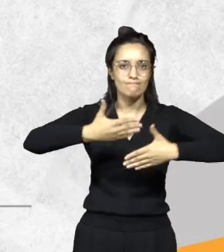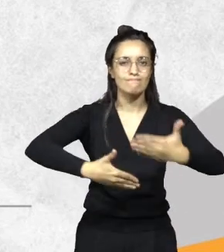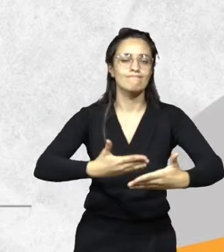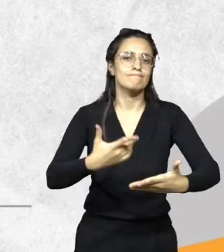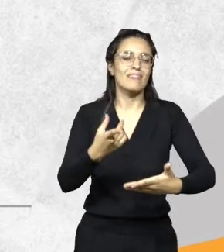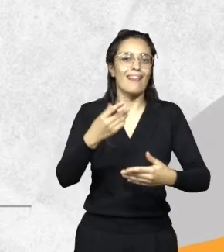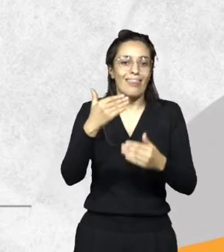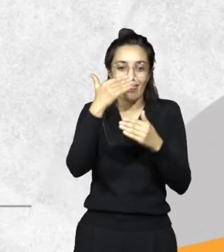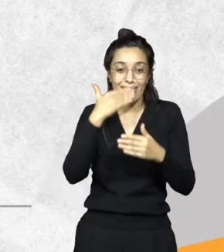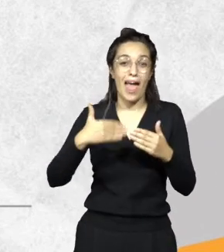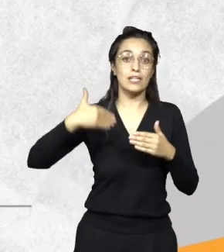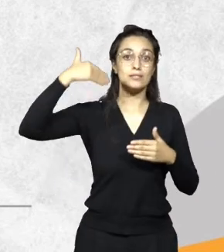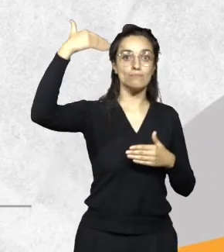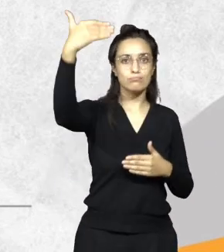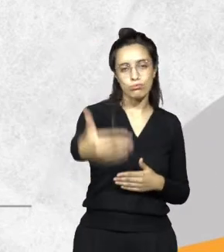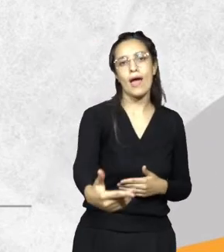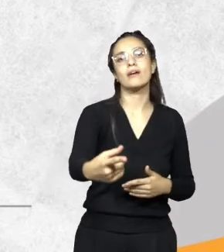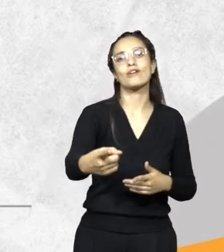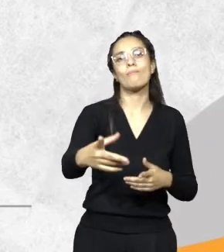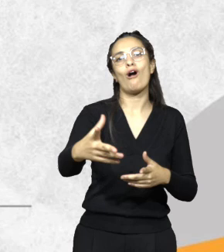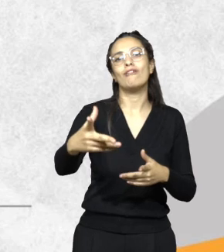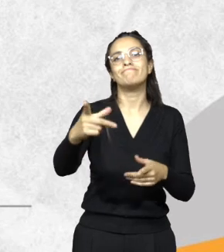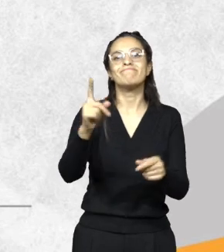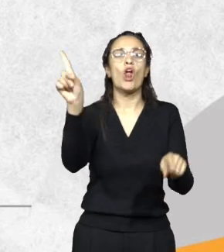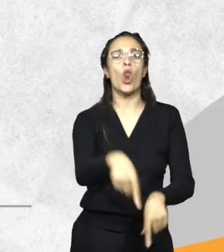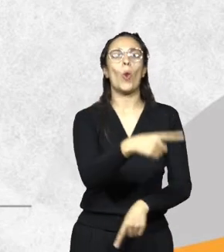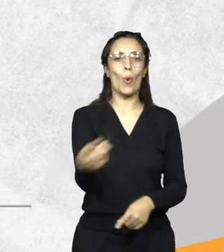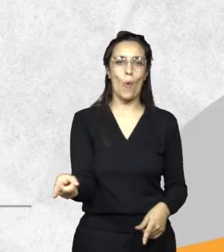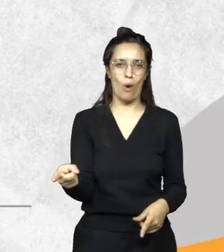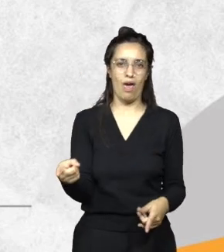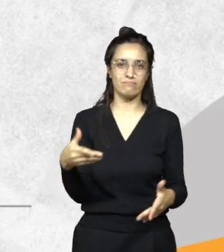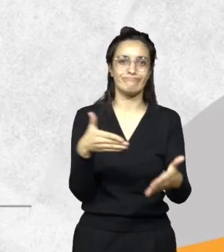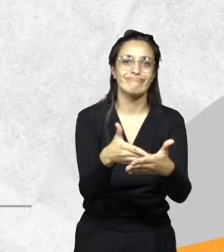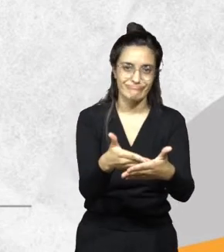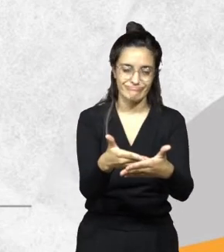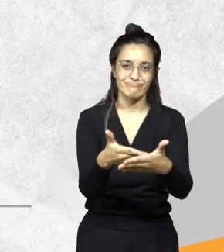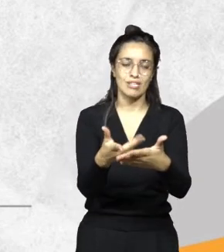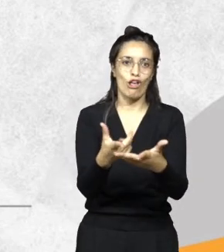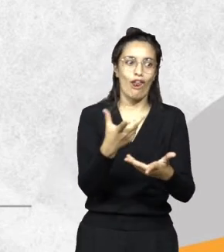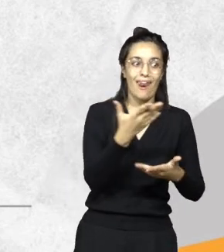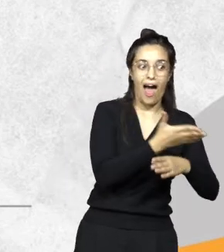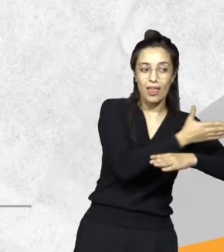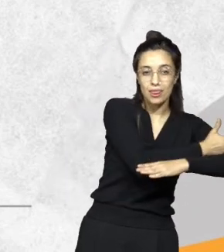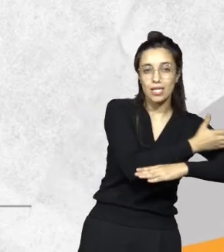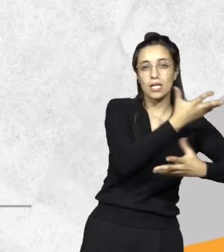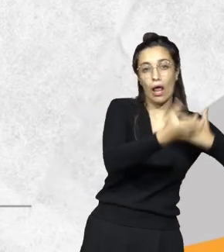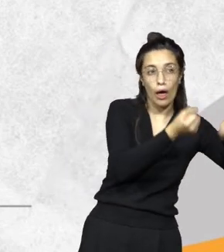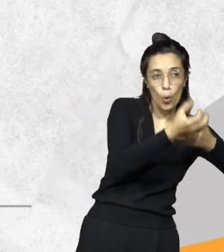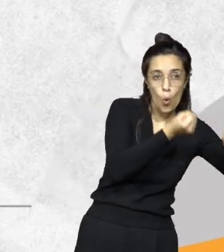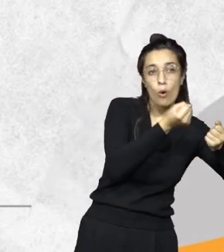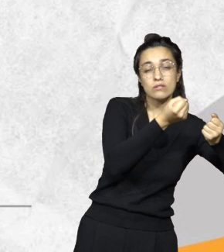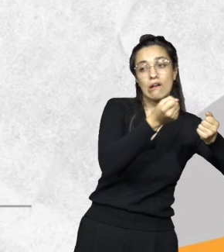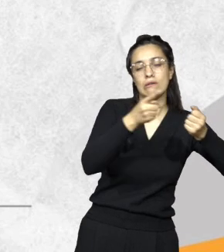sumarial no sea atacada de nula y nos quede trunco el procedimiento y todos los recursos que dispusimos para actuar allá se caigan